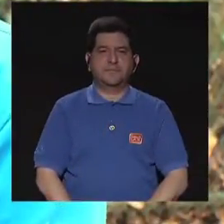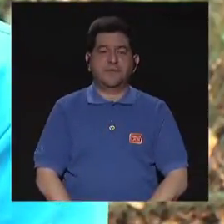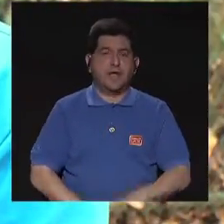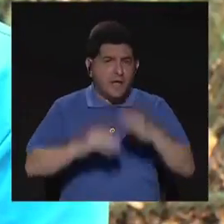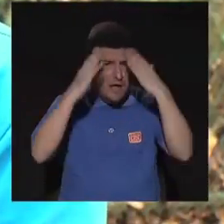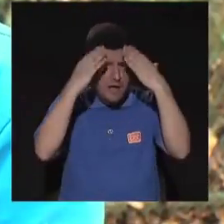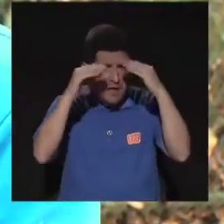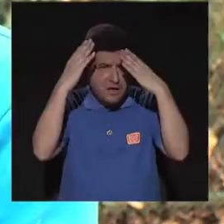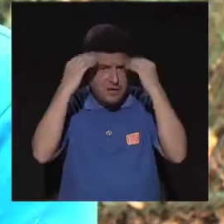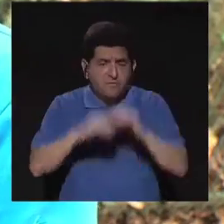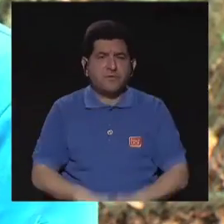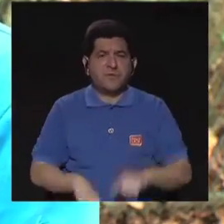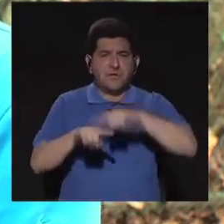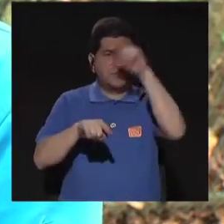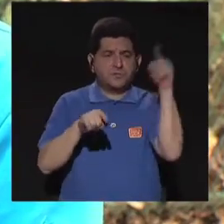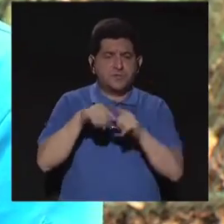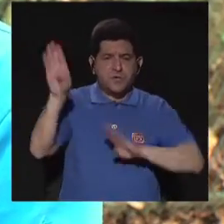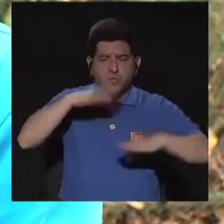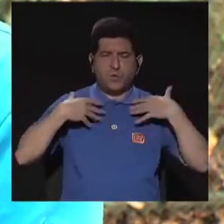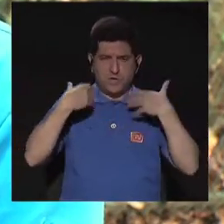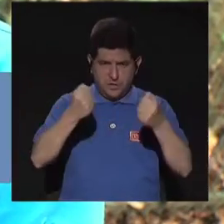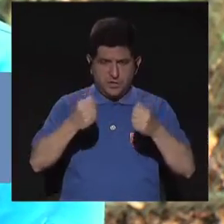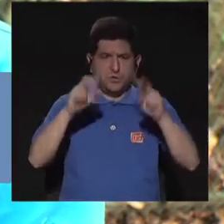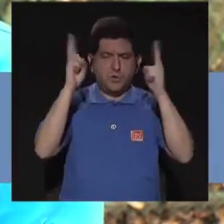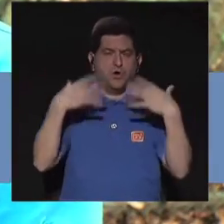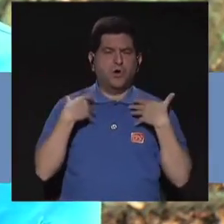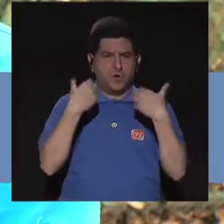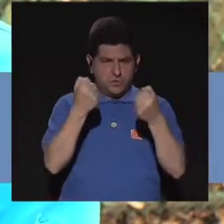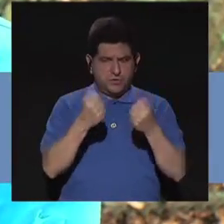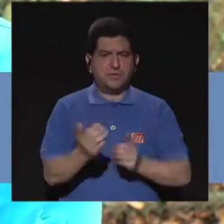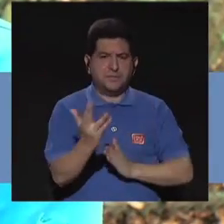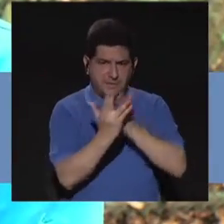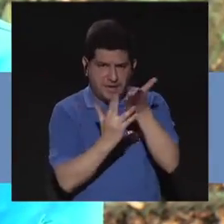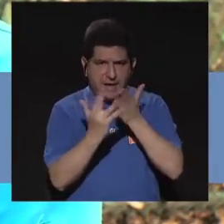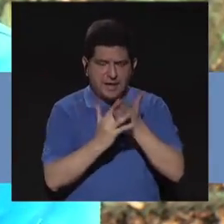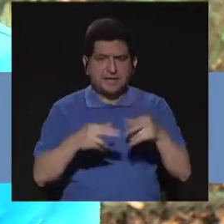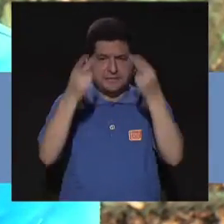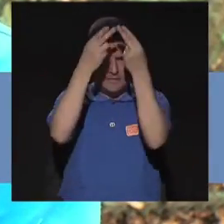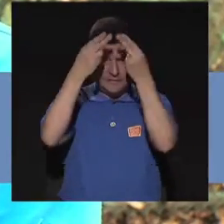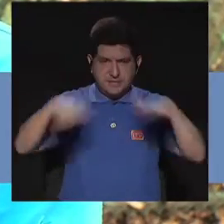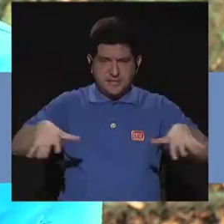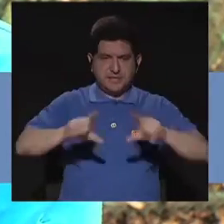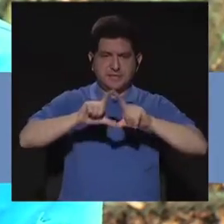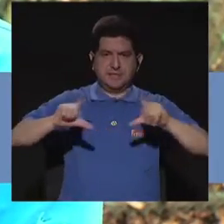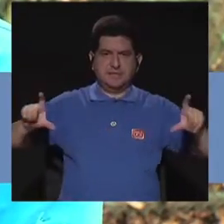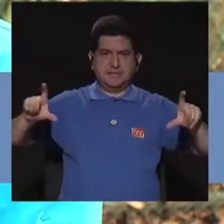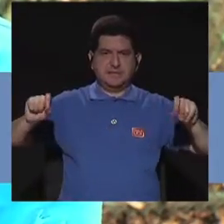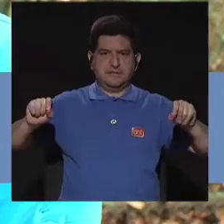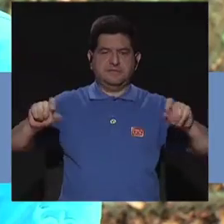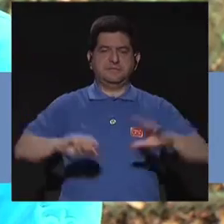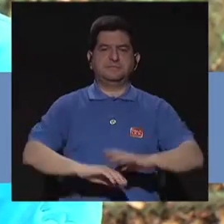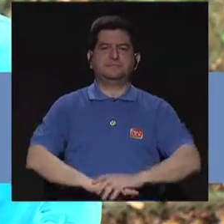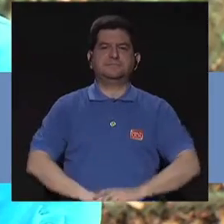Para tener más información sobre los circuitos biosaludables y temas de salud, ingrese en la página www